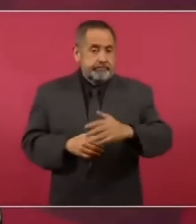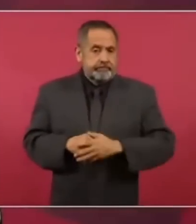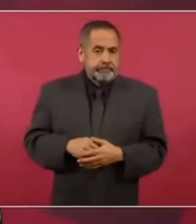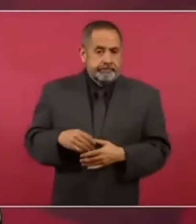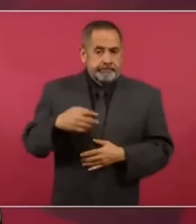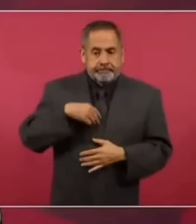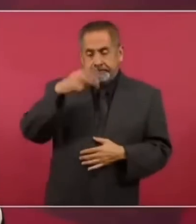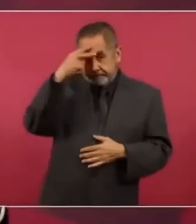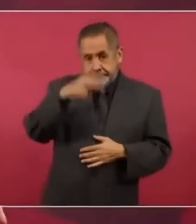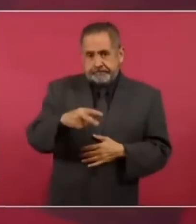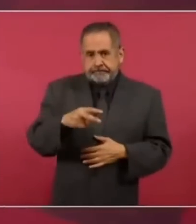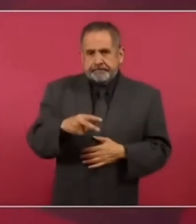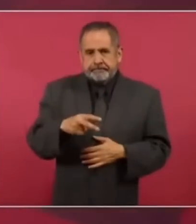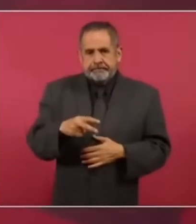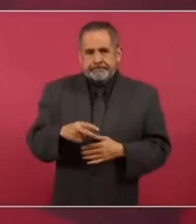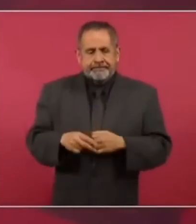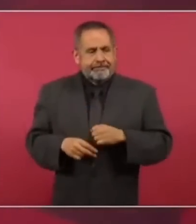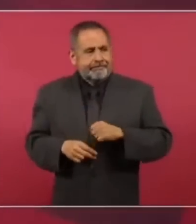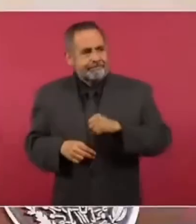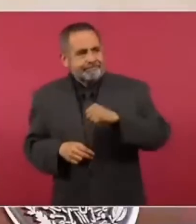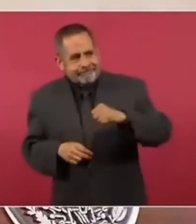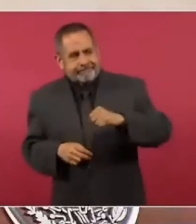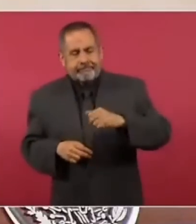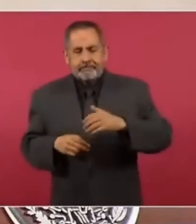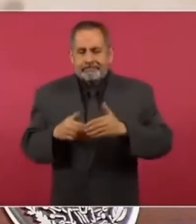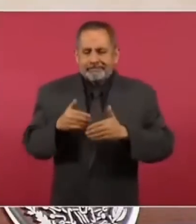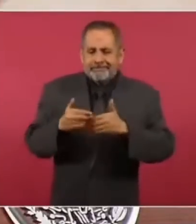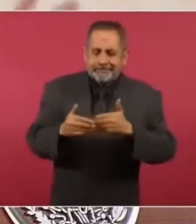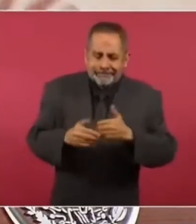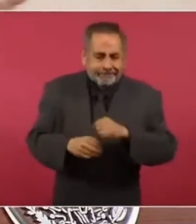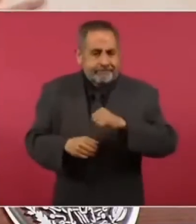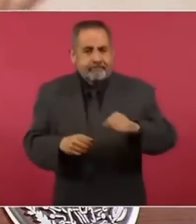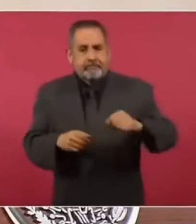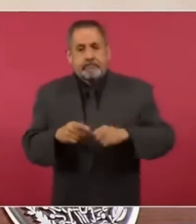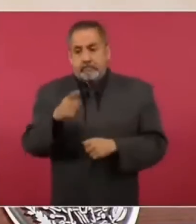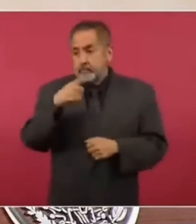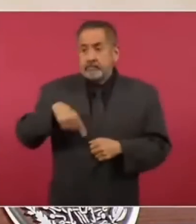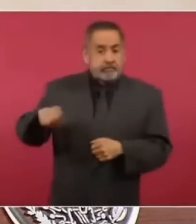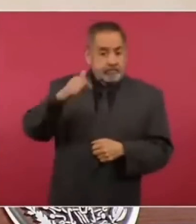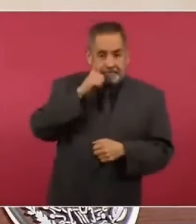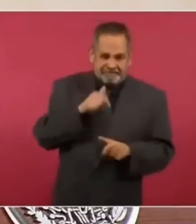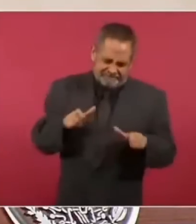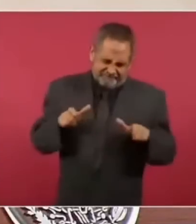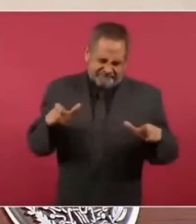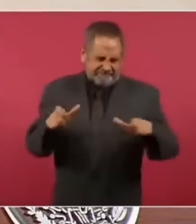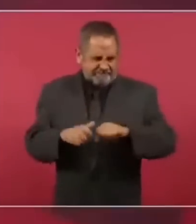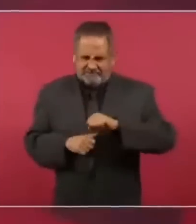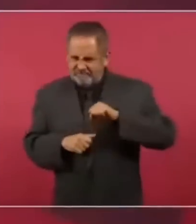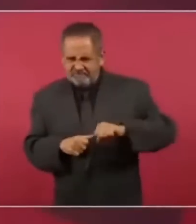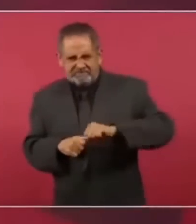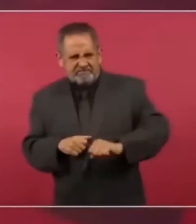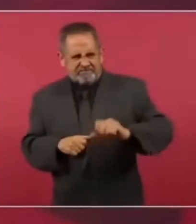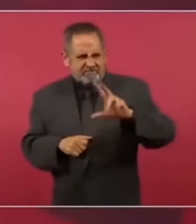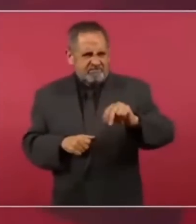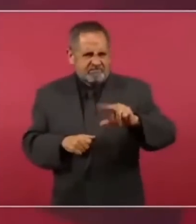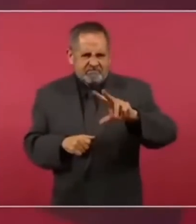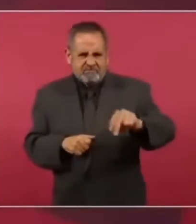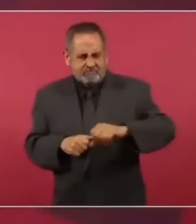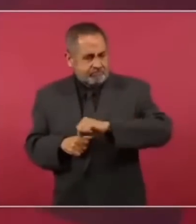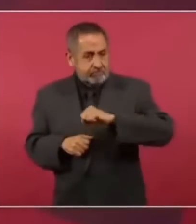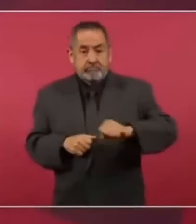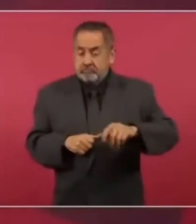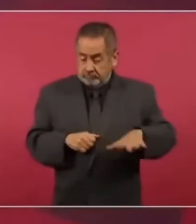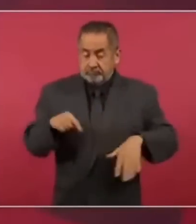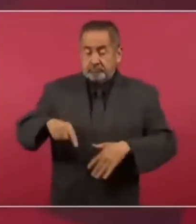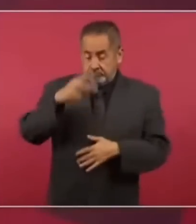México se avanzó, pero no mucho, porque siempre hubo resistencias.